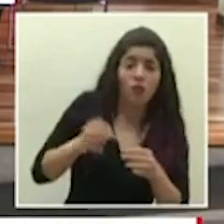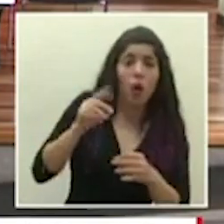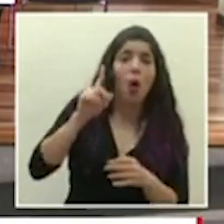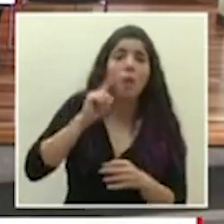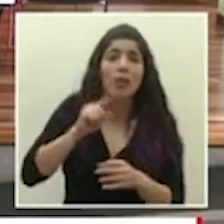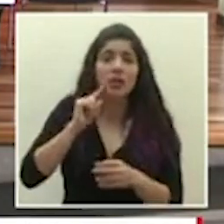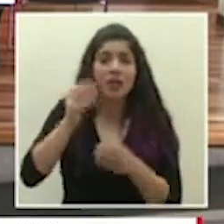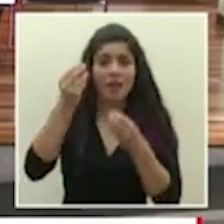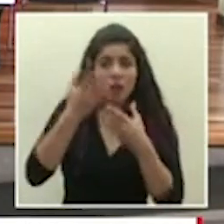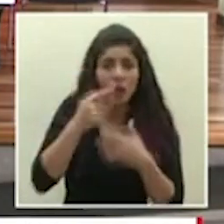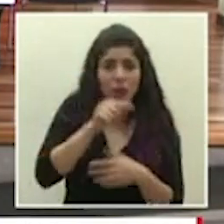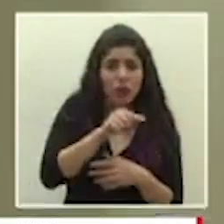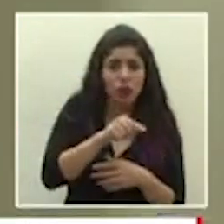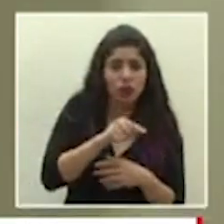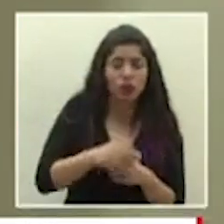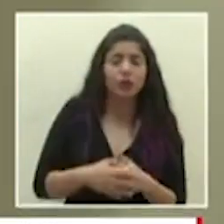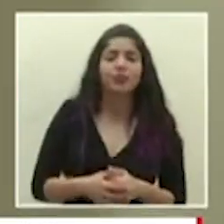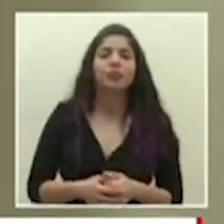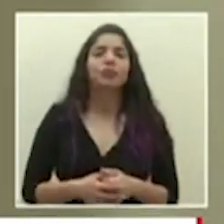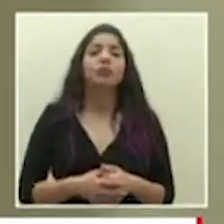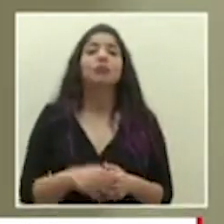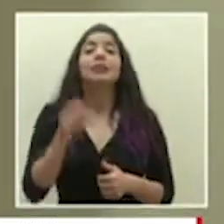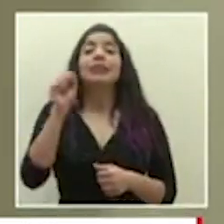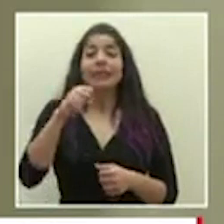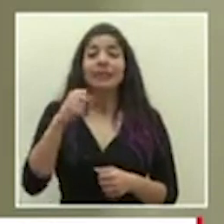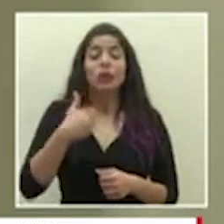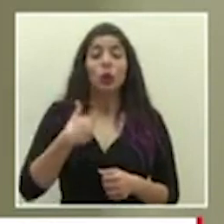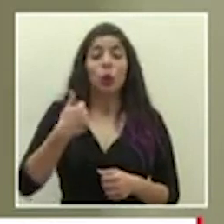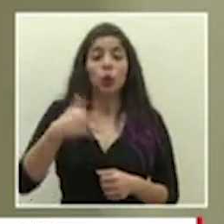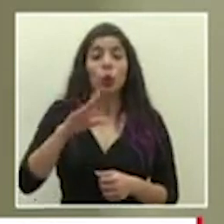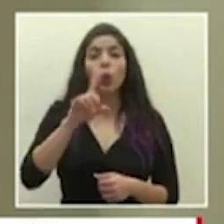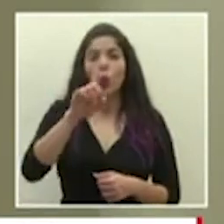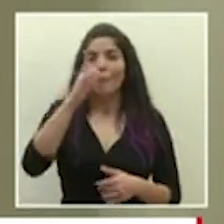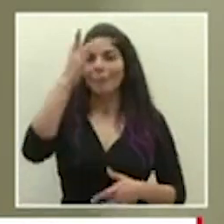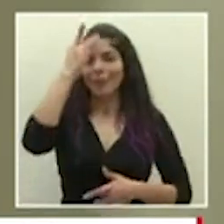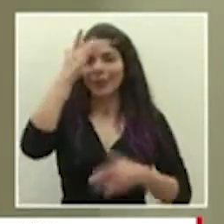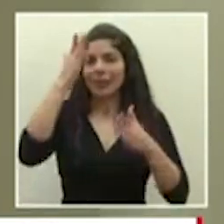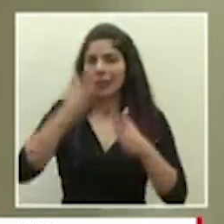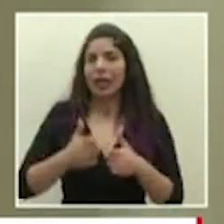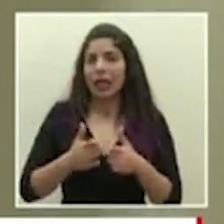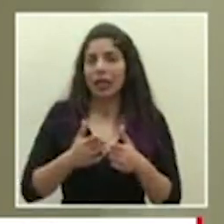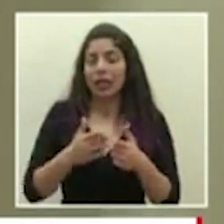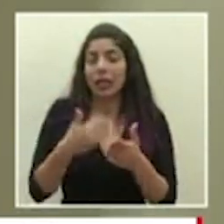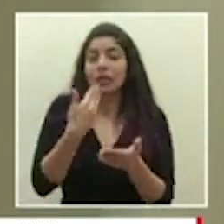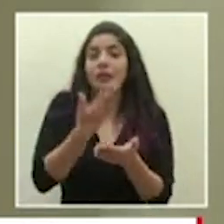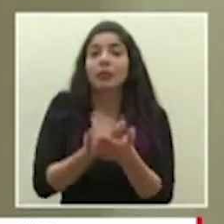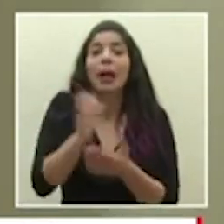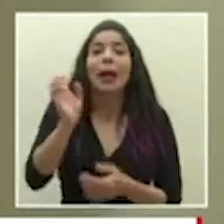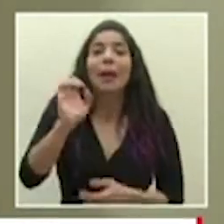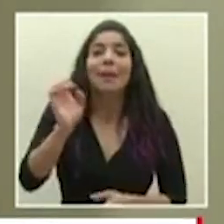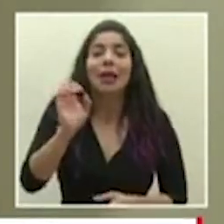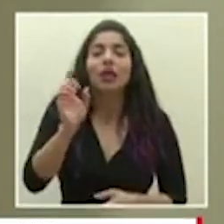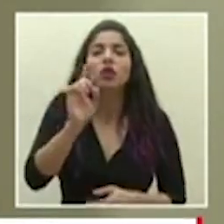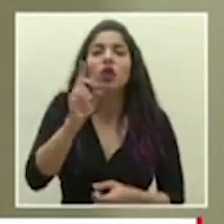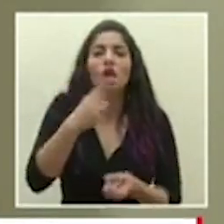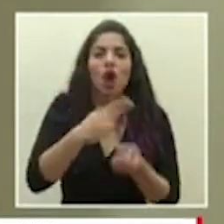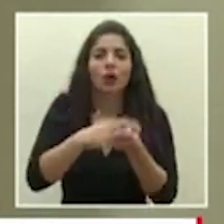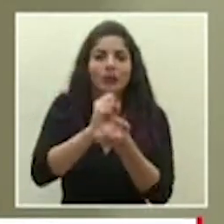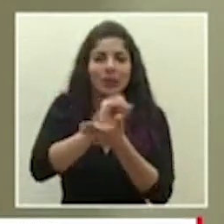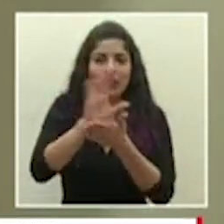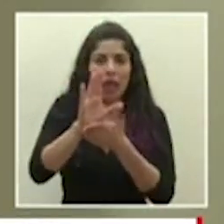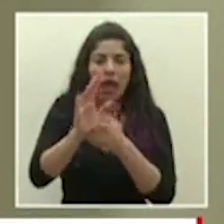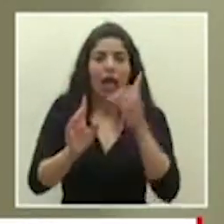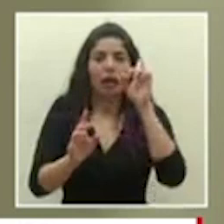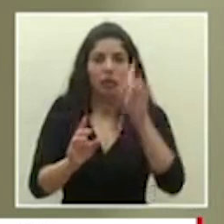información si hubo un paciente que llegó a emergencias en el hospital de San Carlos